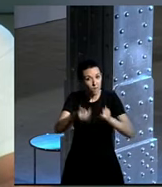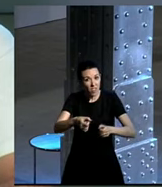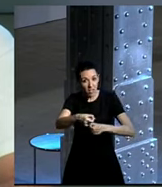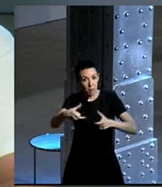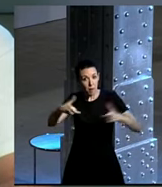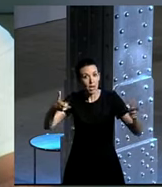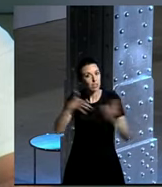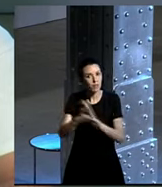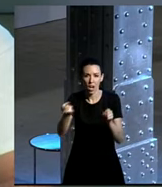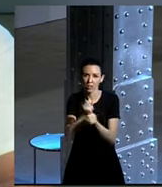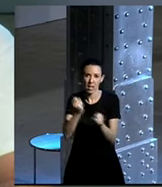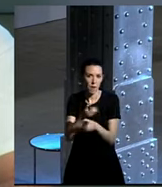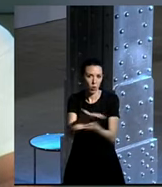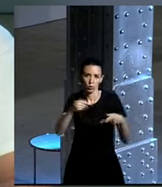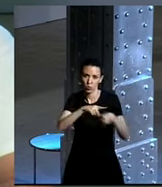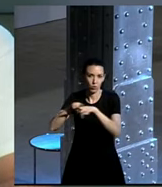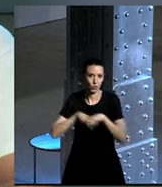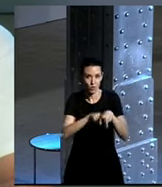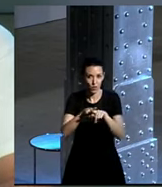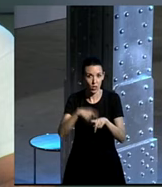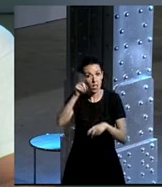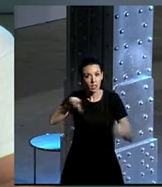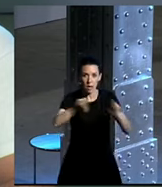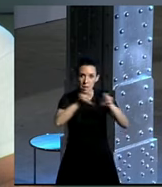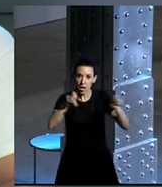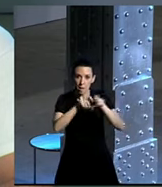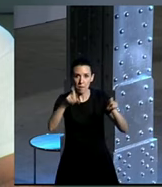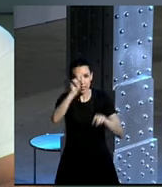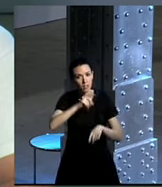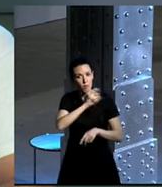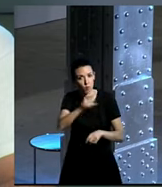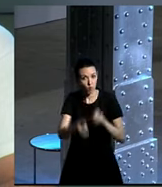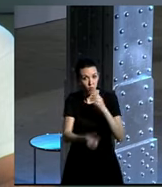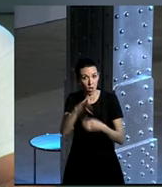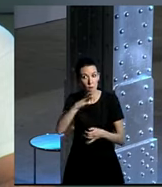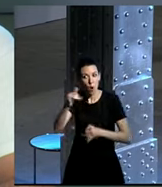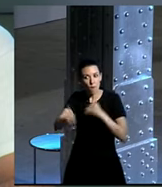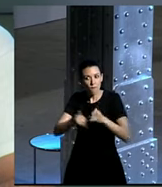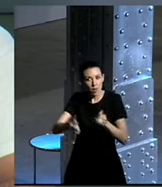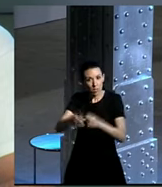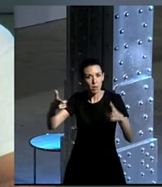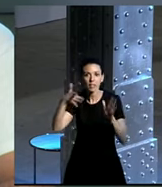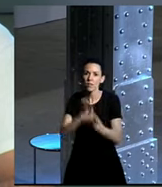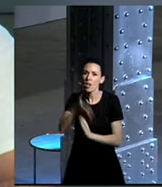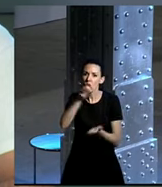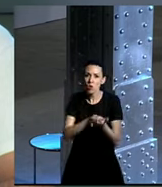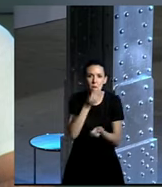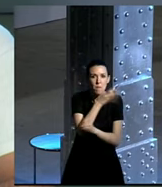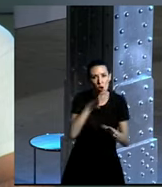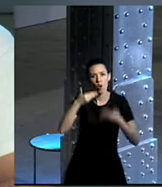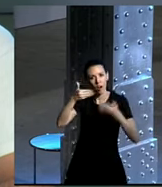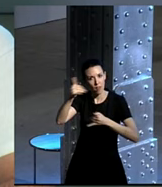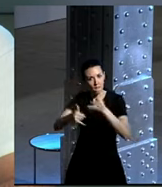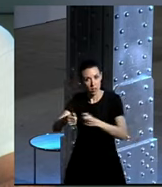trabajo de todos, ¿no? También trabajo de las empresas y de las fundaciones porque más bicis en una ciudad son mejores ciudades y todos